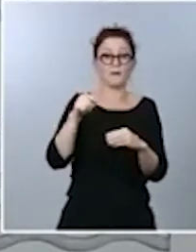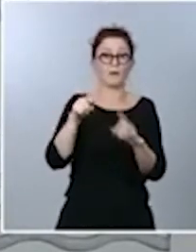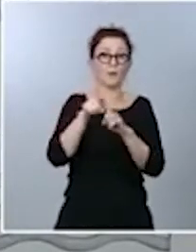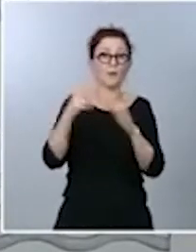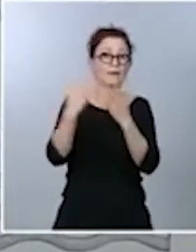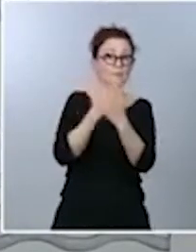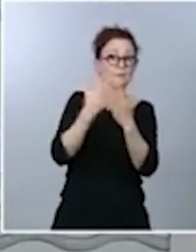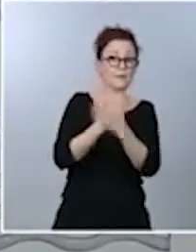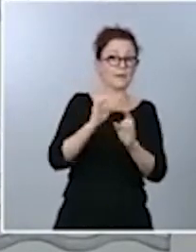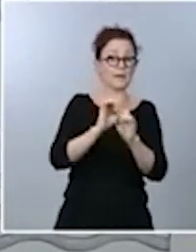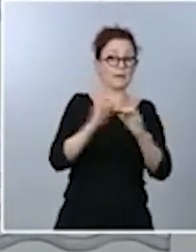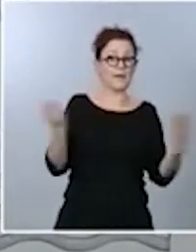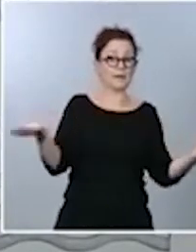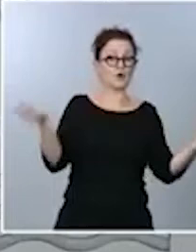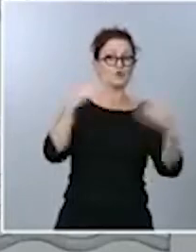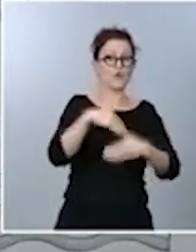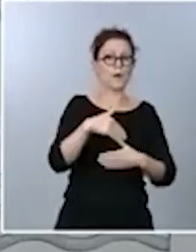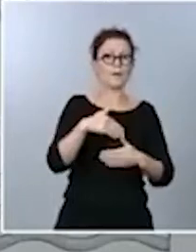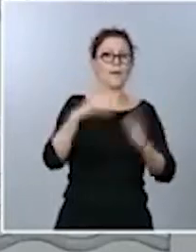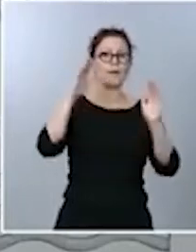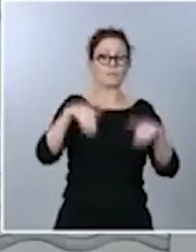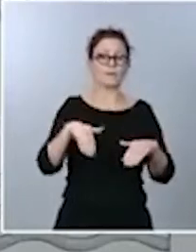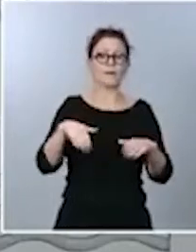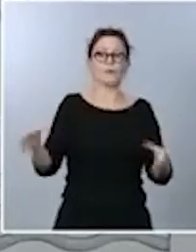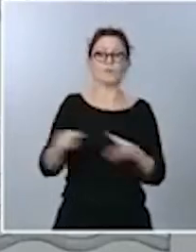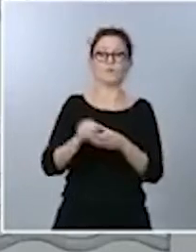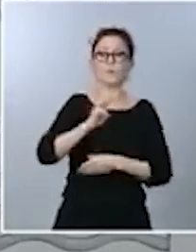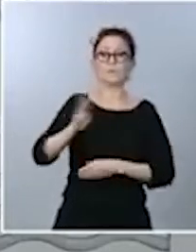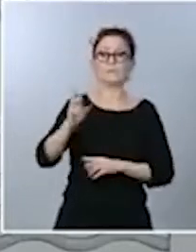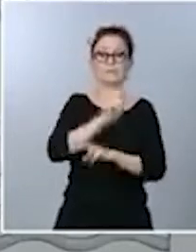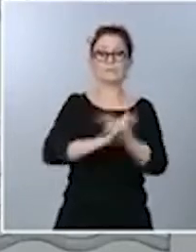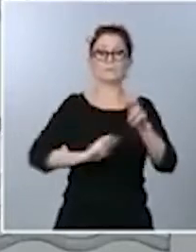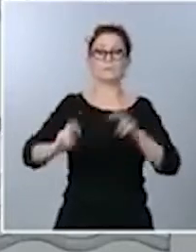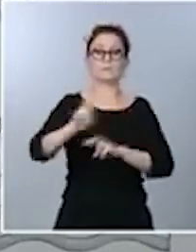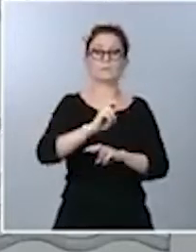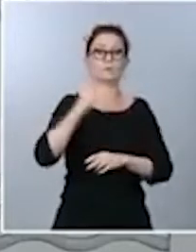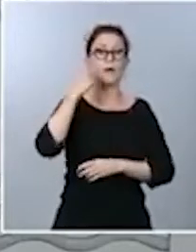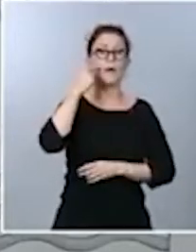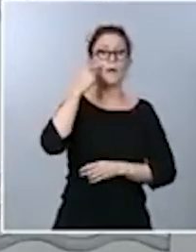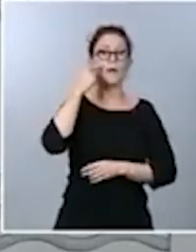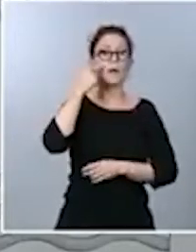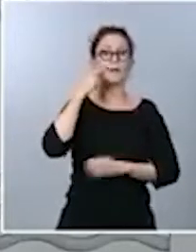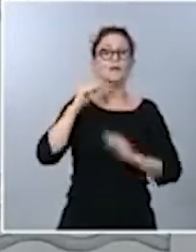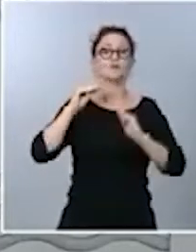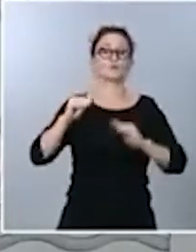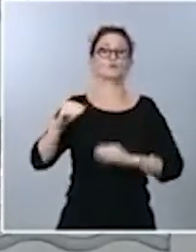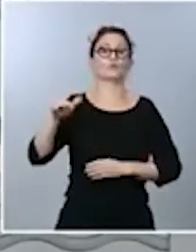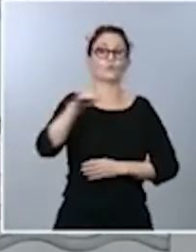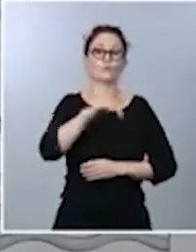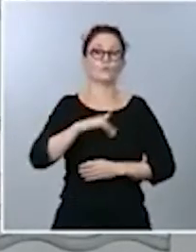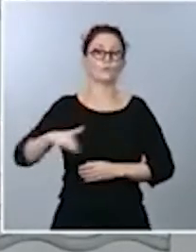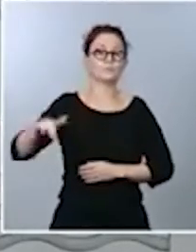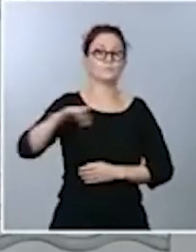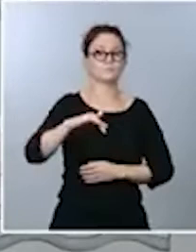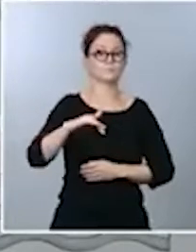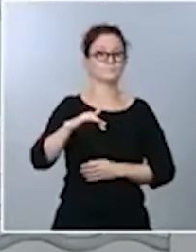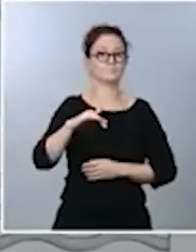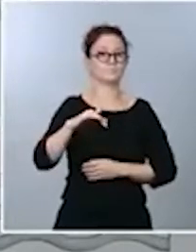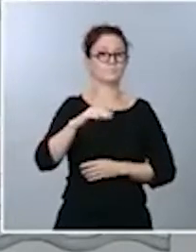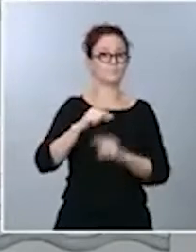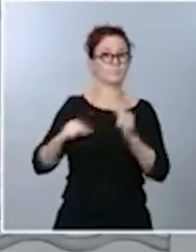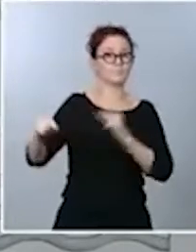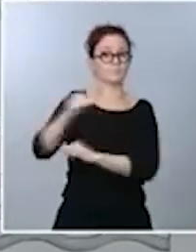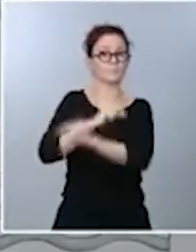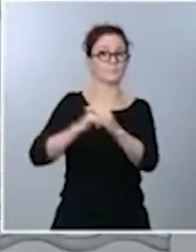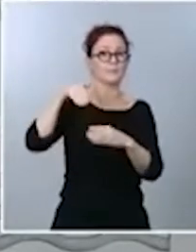del espacio que está haciendo el Partido Popular dentro también de sus propias discusiones internas y